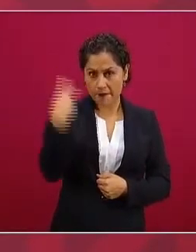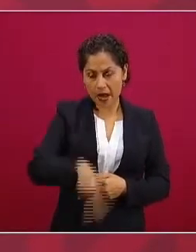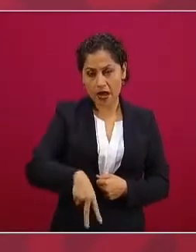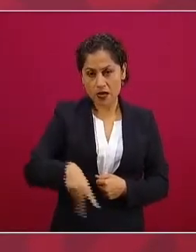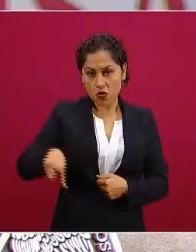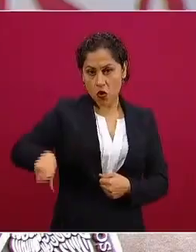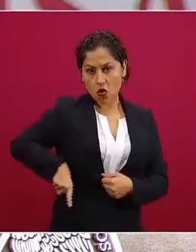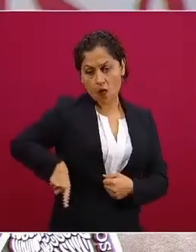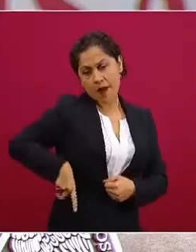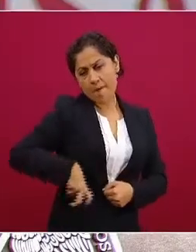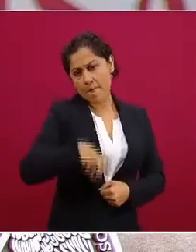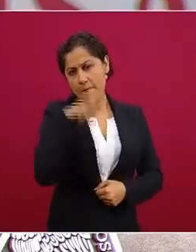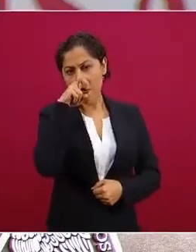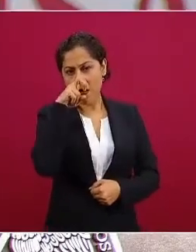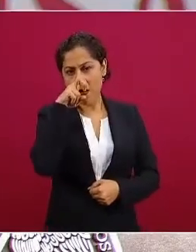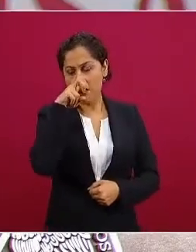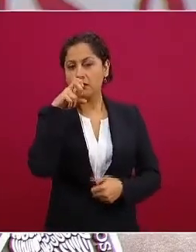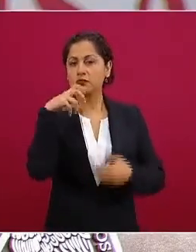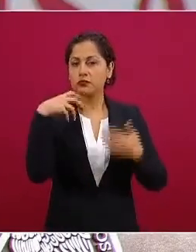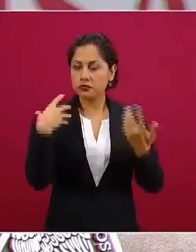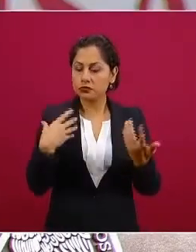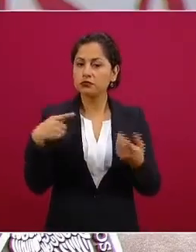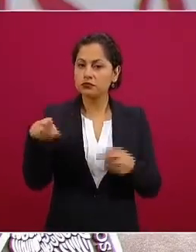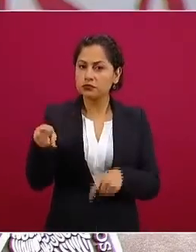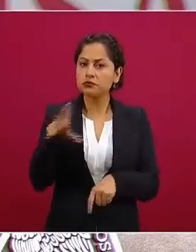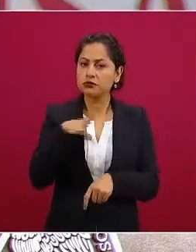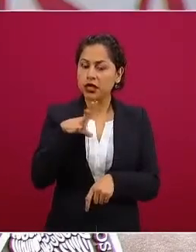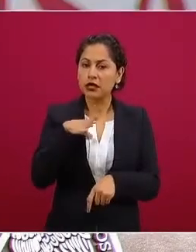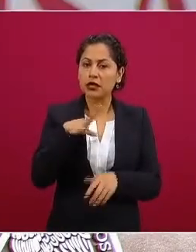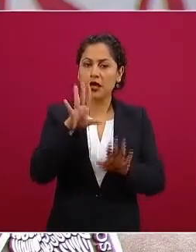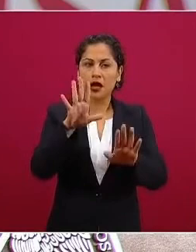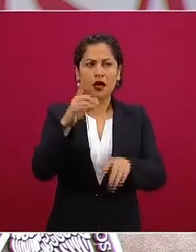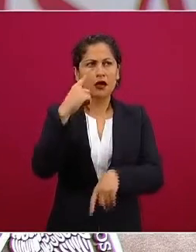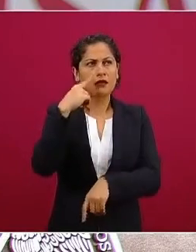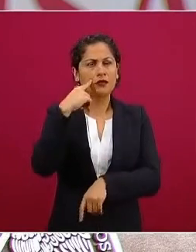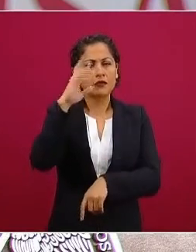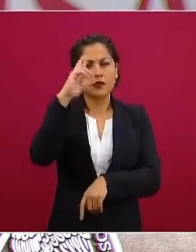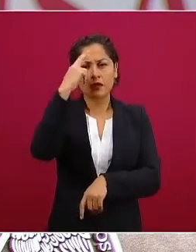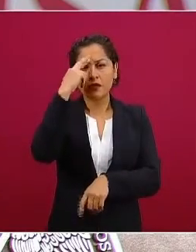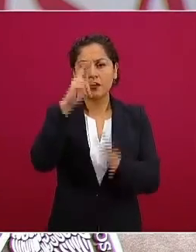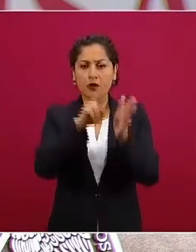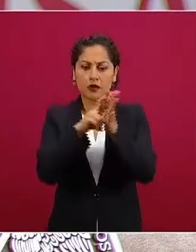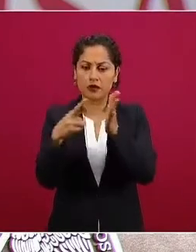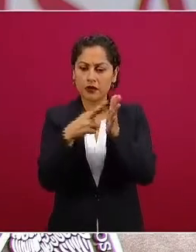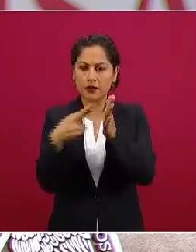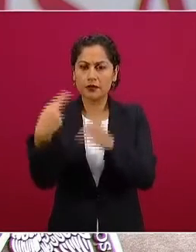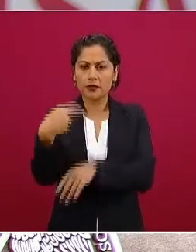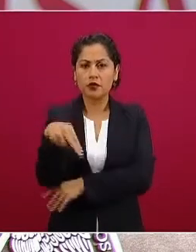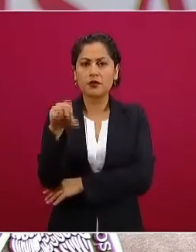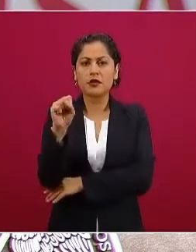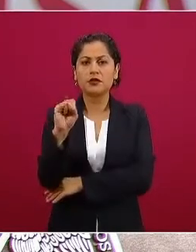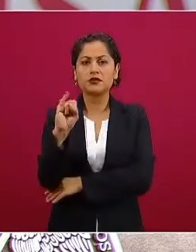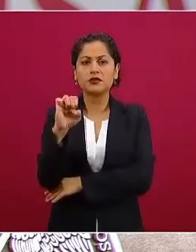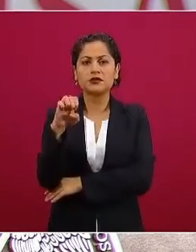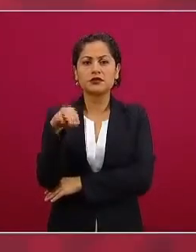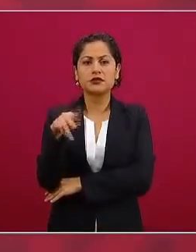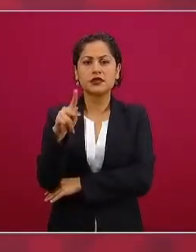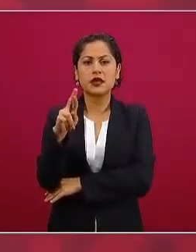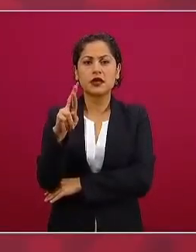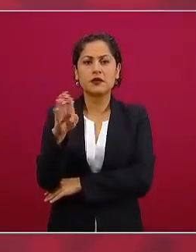existían por ejemplo la revista Siempre con buenos